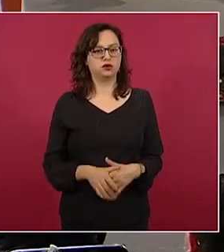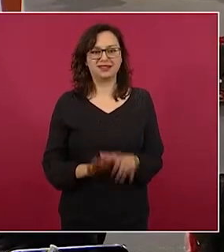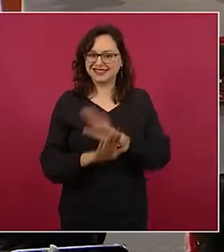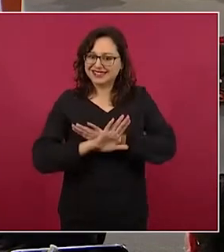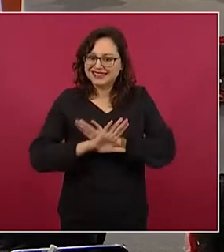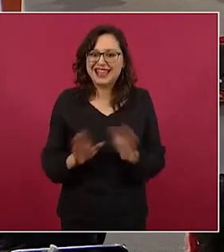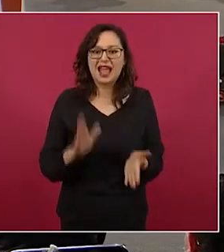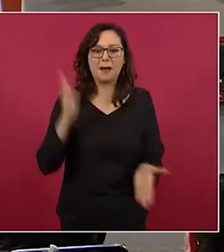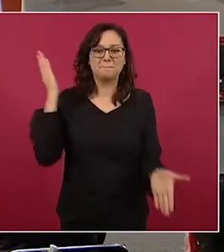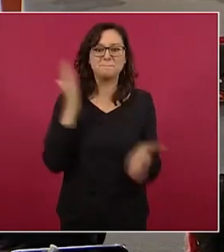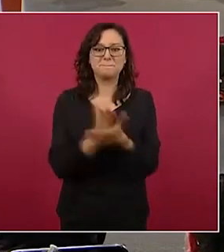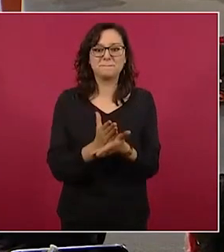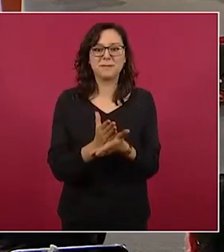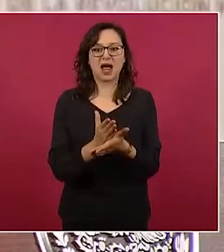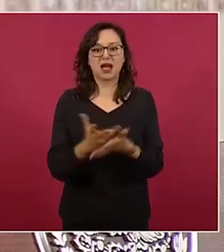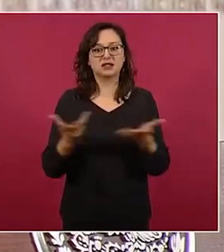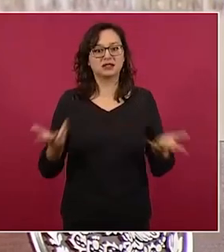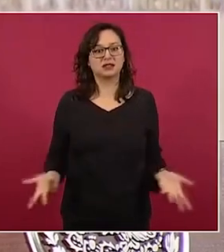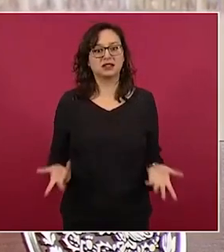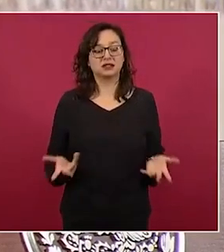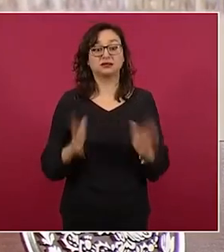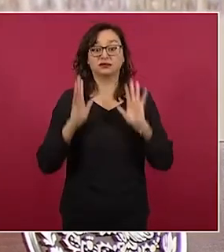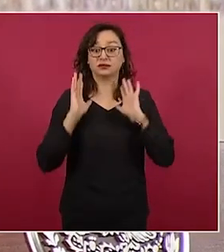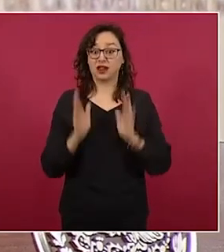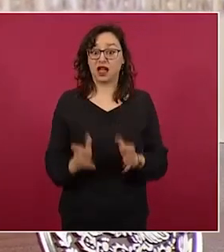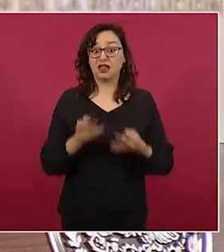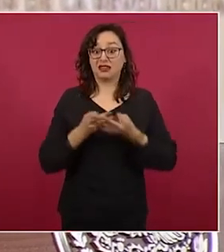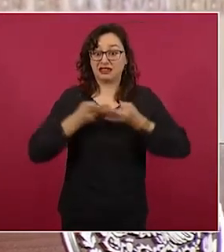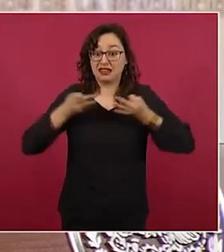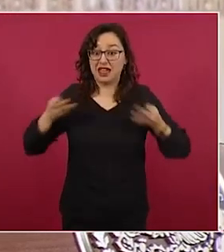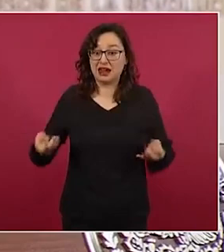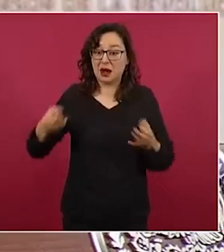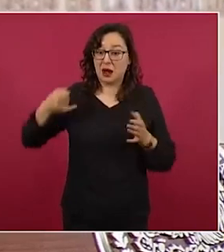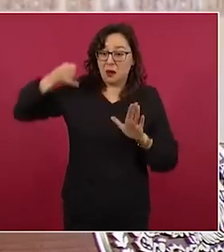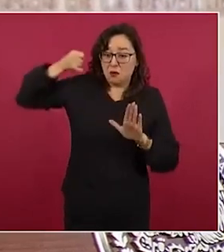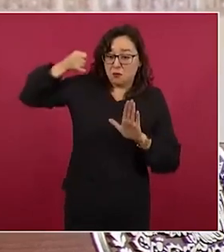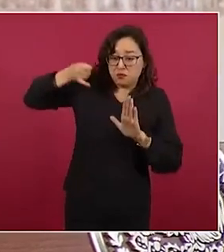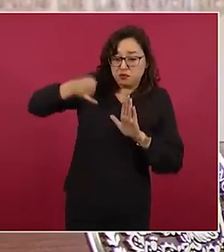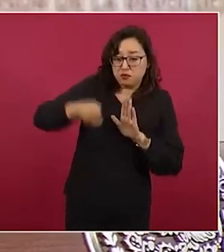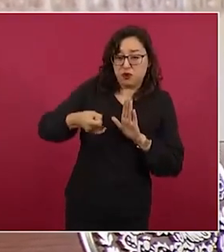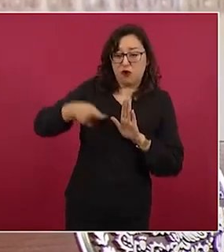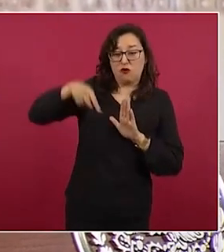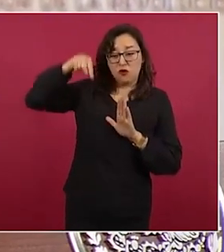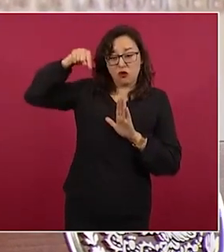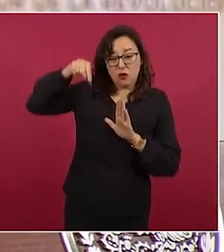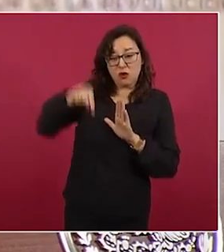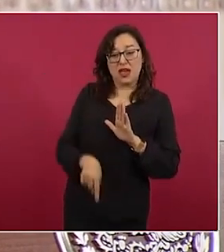ya están extrayendo material a profundidades de cinco metros.